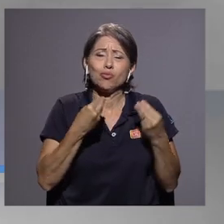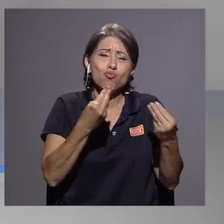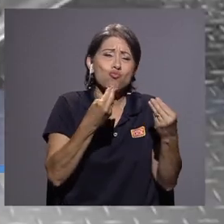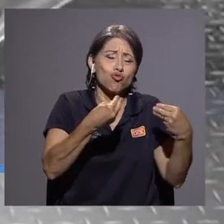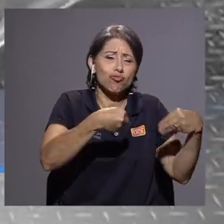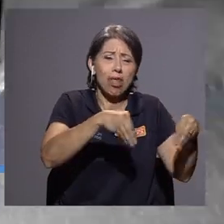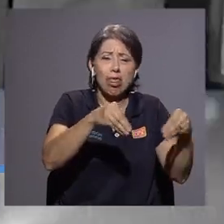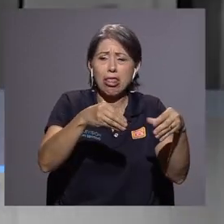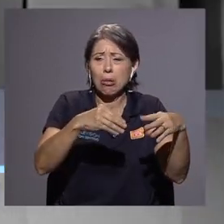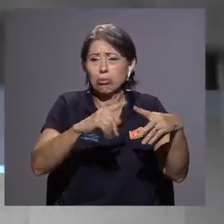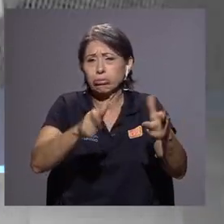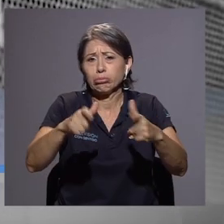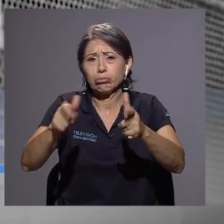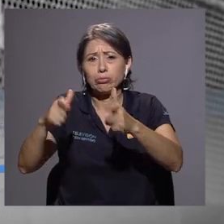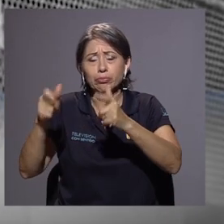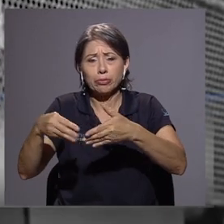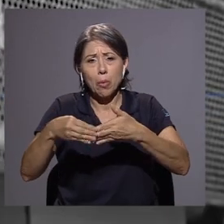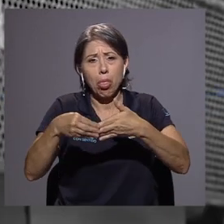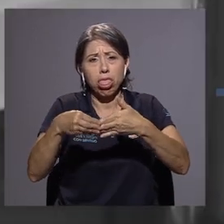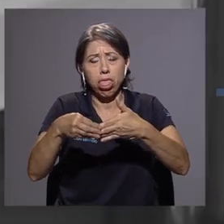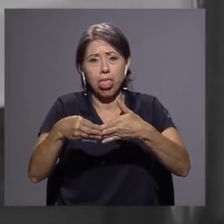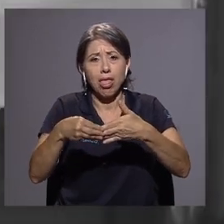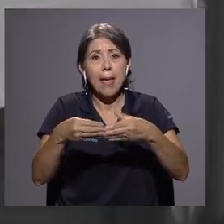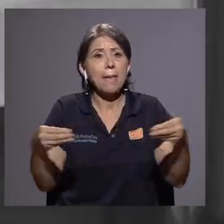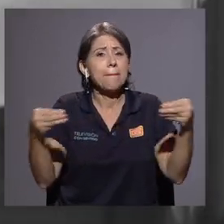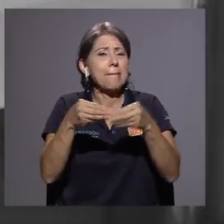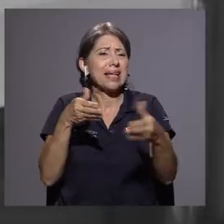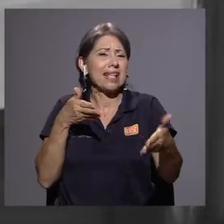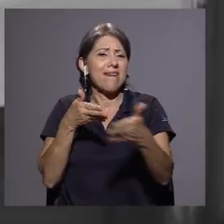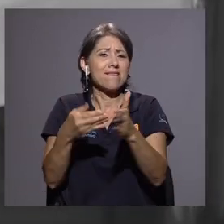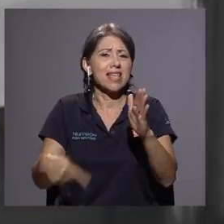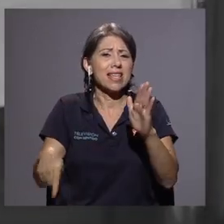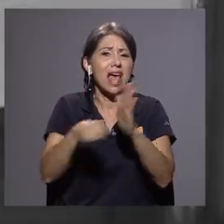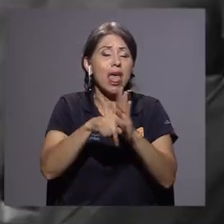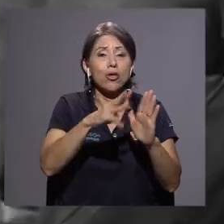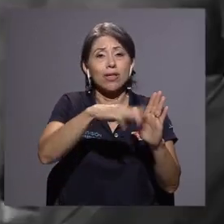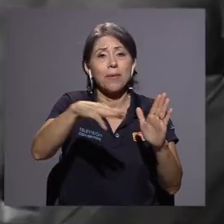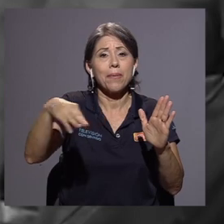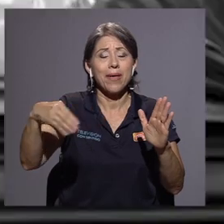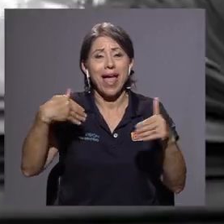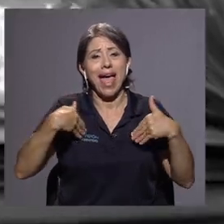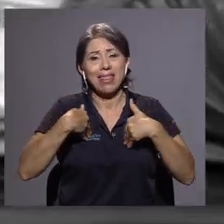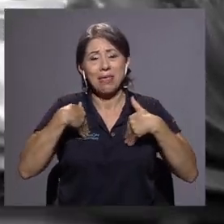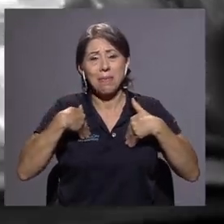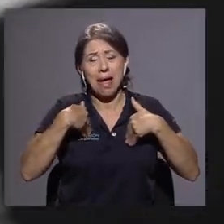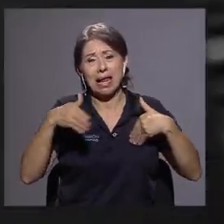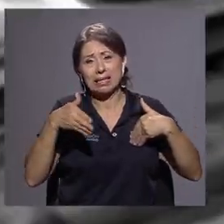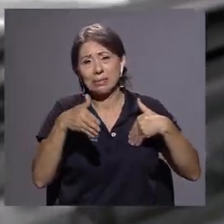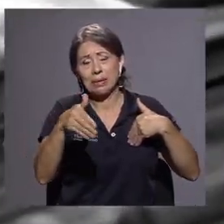residuos de este tipo, y los mayores afectados son los ecosistemas marinos y sus animales.